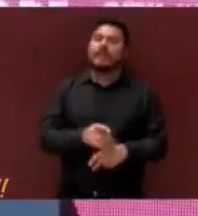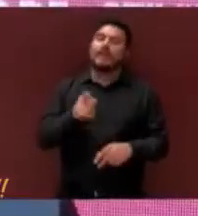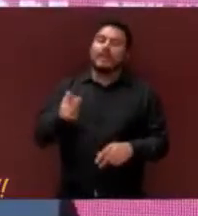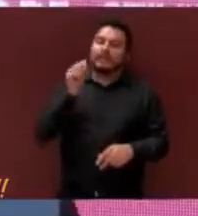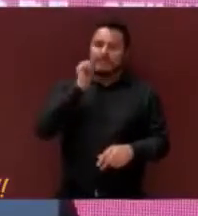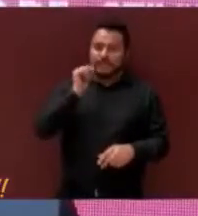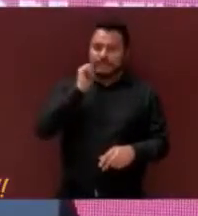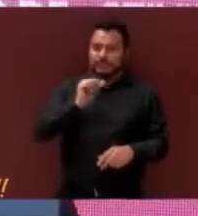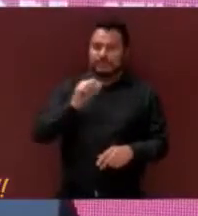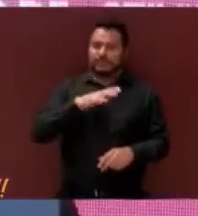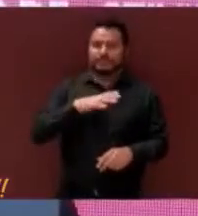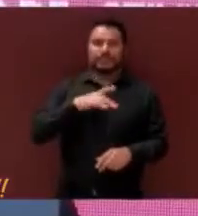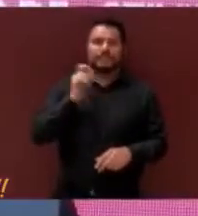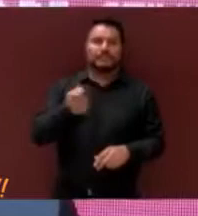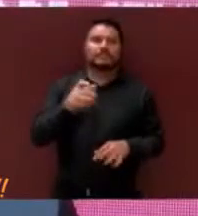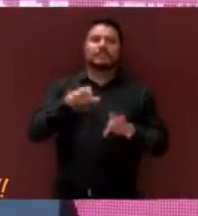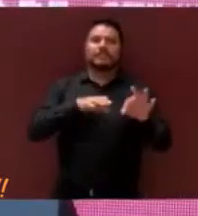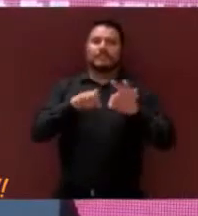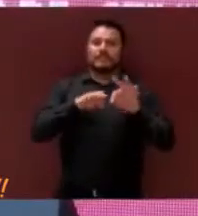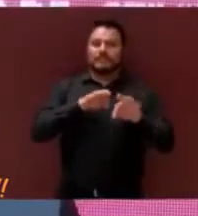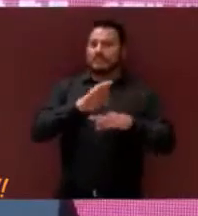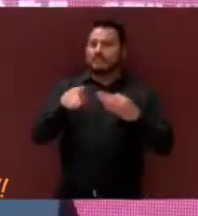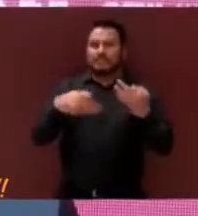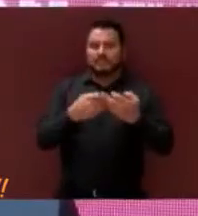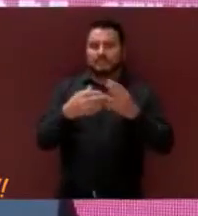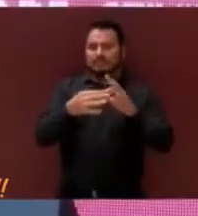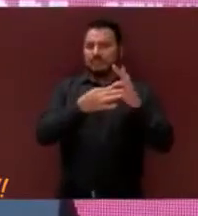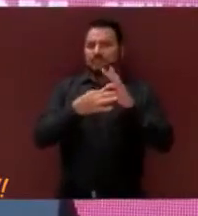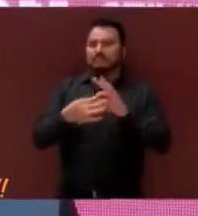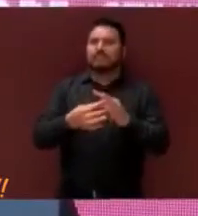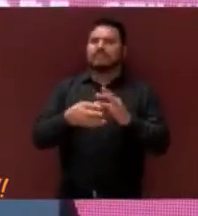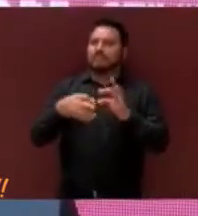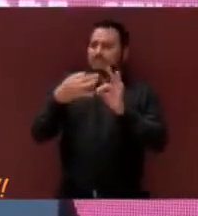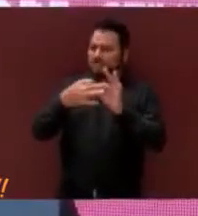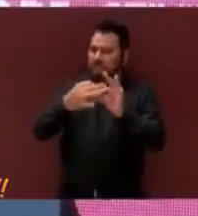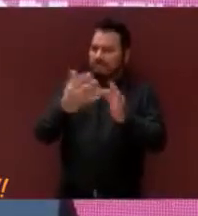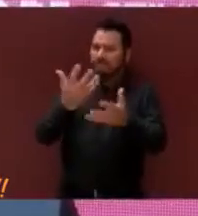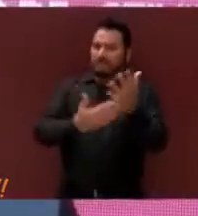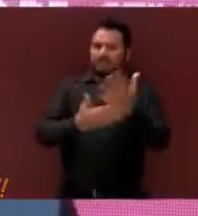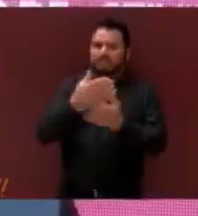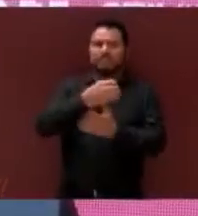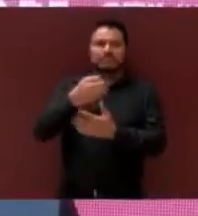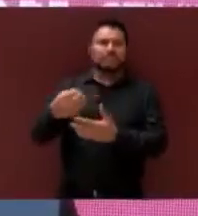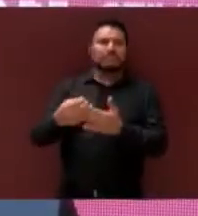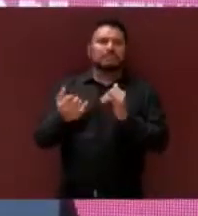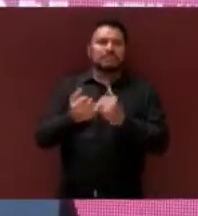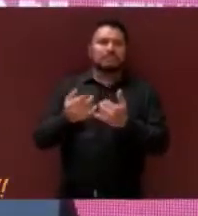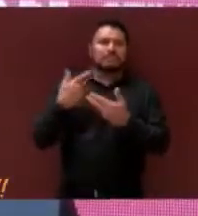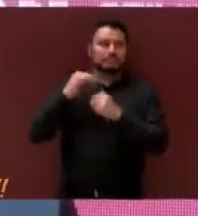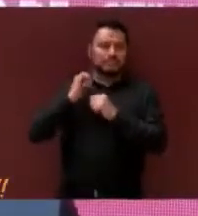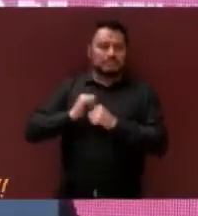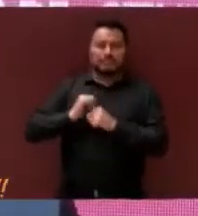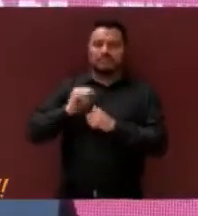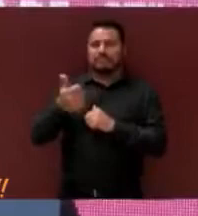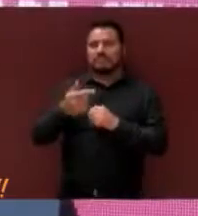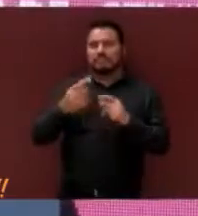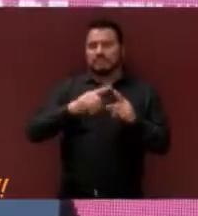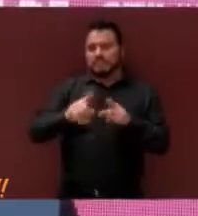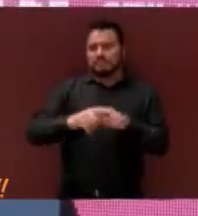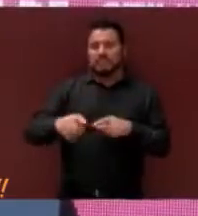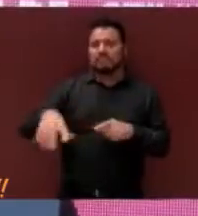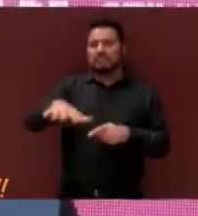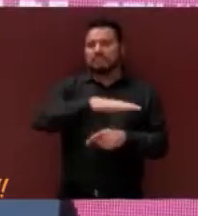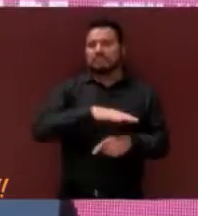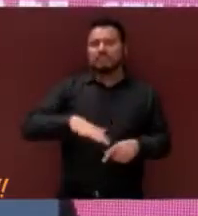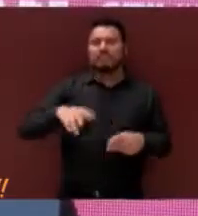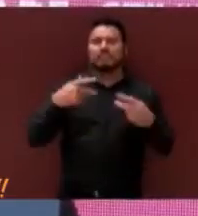todo esto de un trabajo monumental y una puntual coordinación entre la titular y las direcciones y el resto